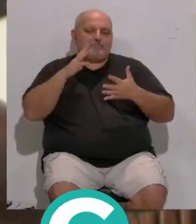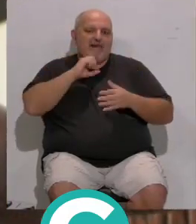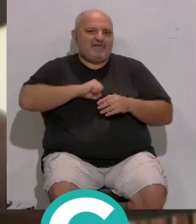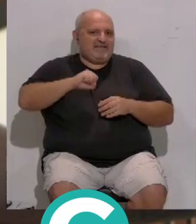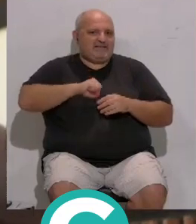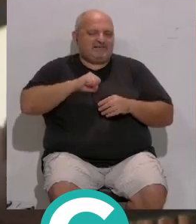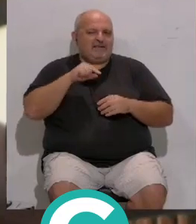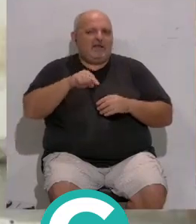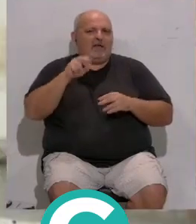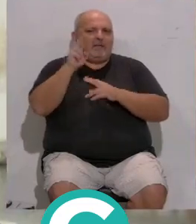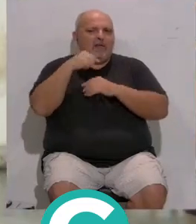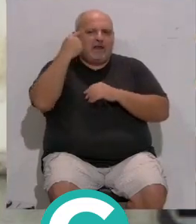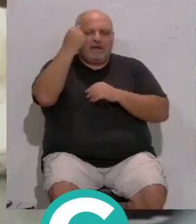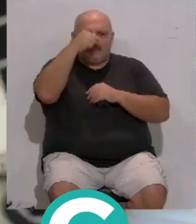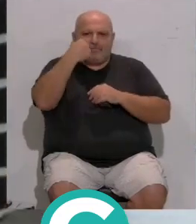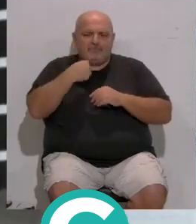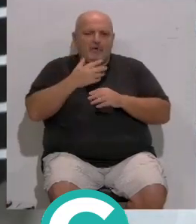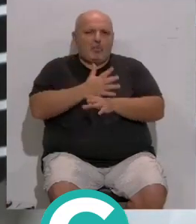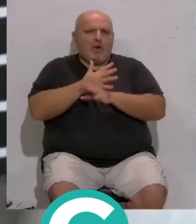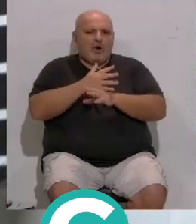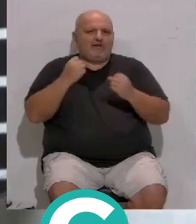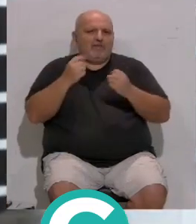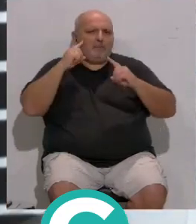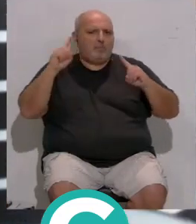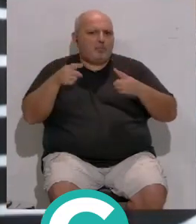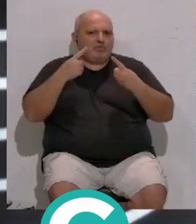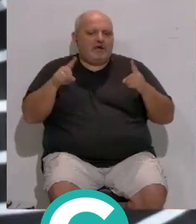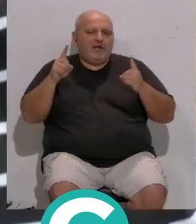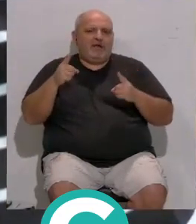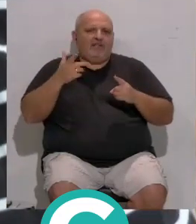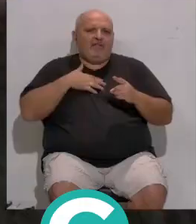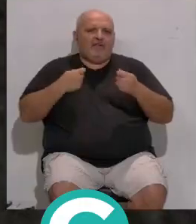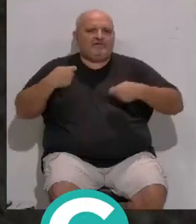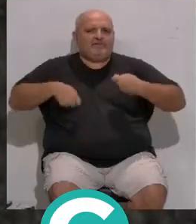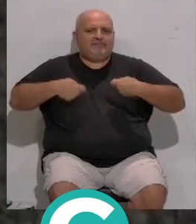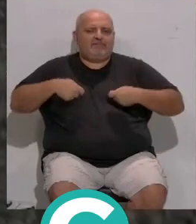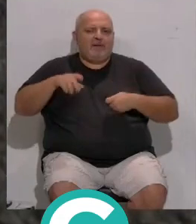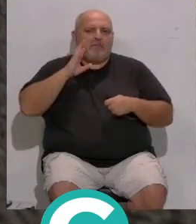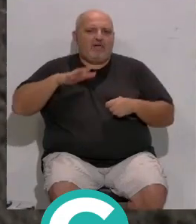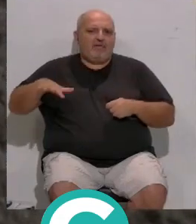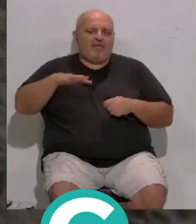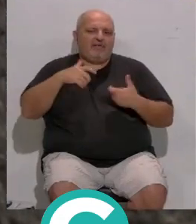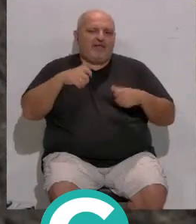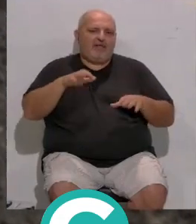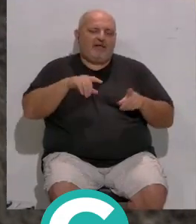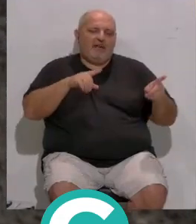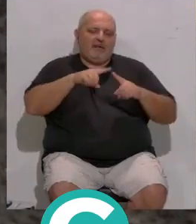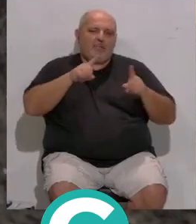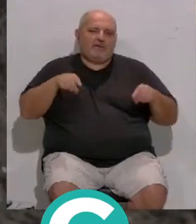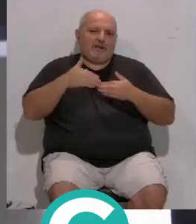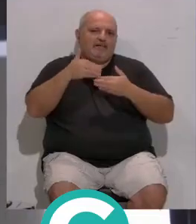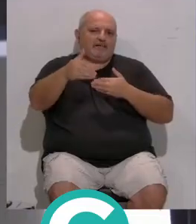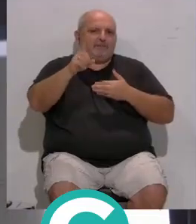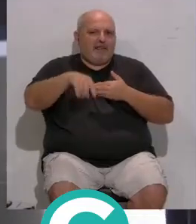espacios habrá pintacaras... ...actividades, juegos y música... ...con la charanga de Cádiz en la plaza... ...y los zones de Cádiz en Puerta Tierra.